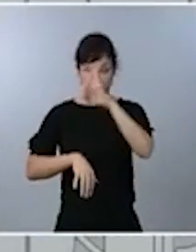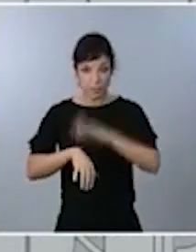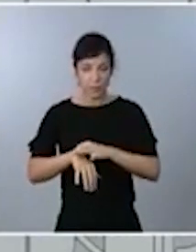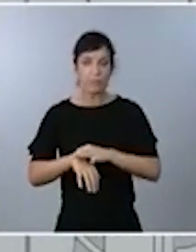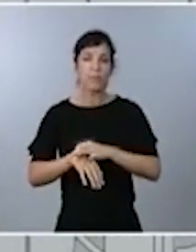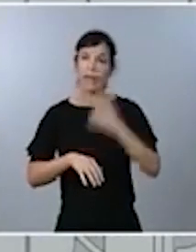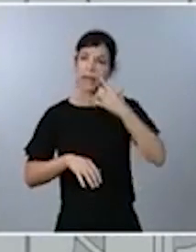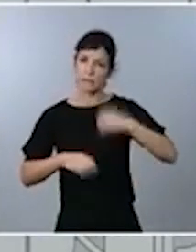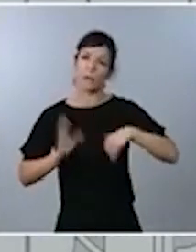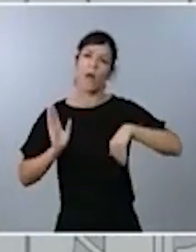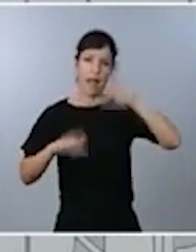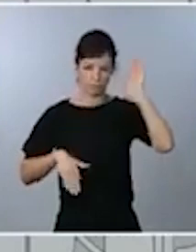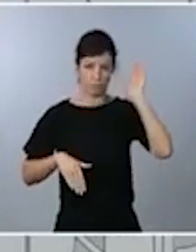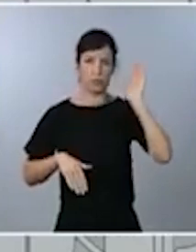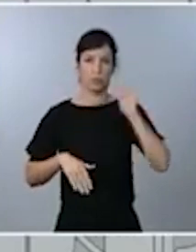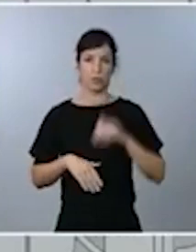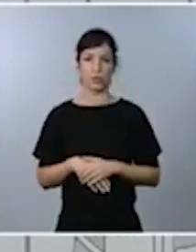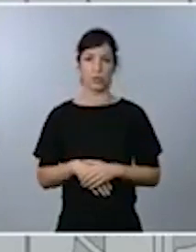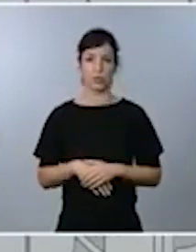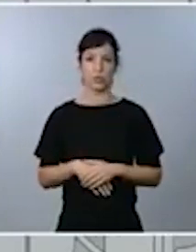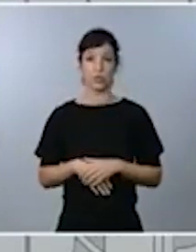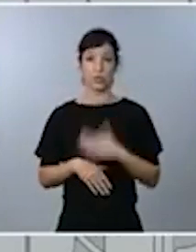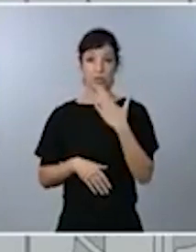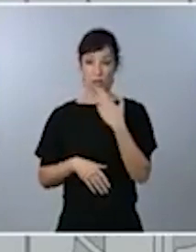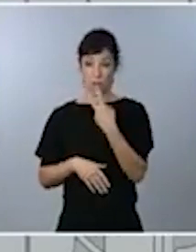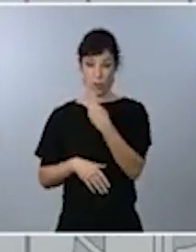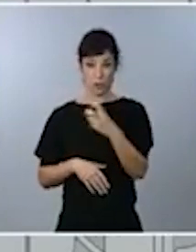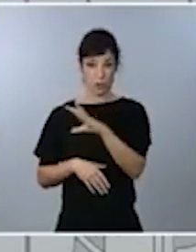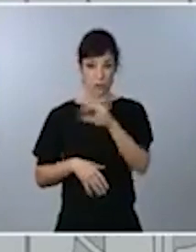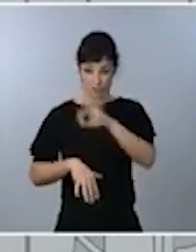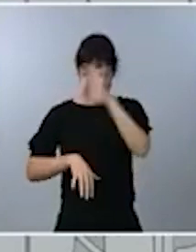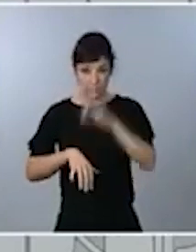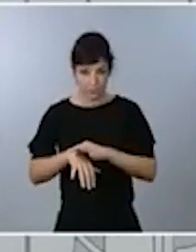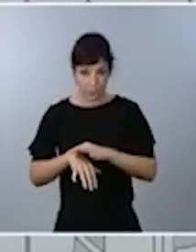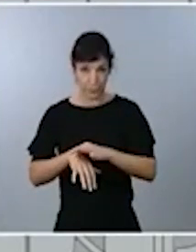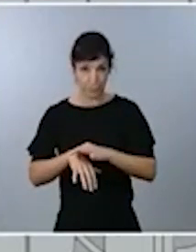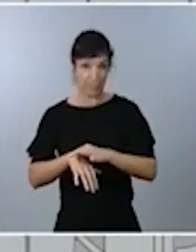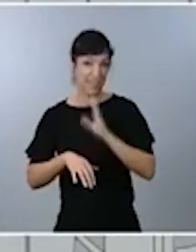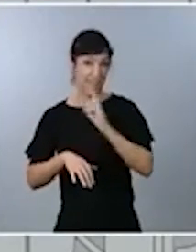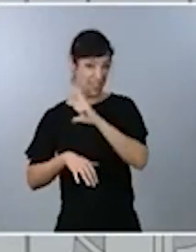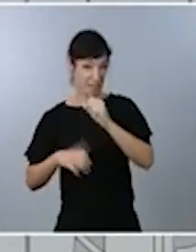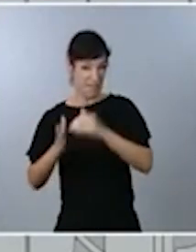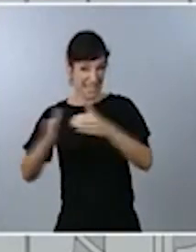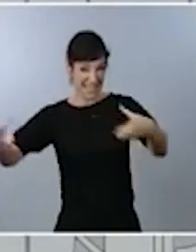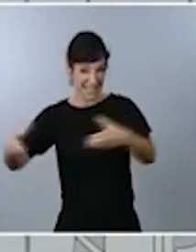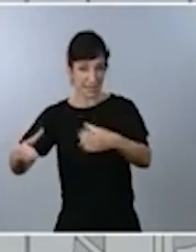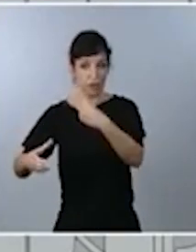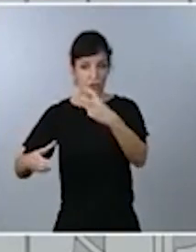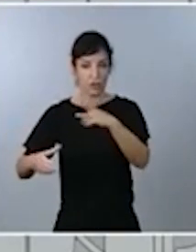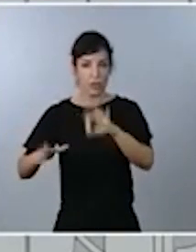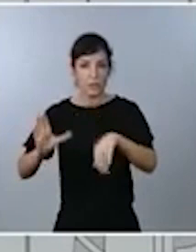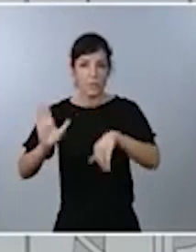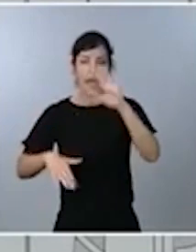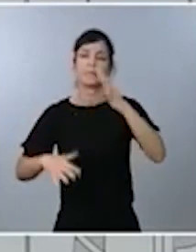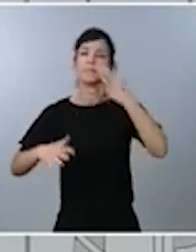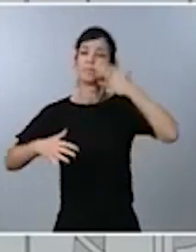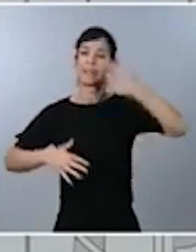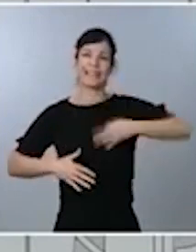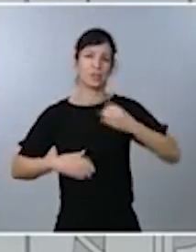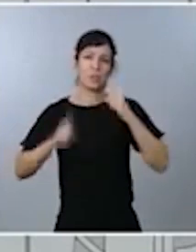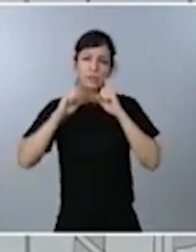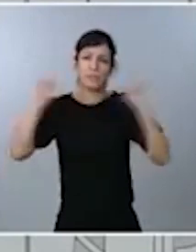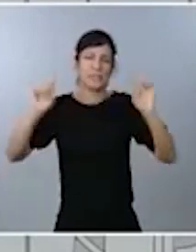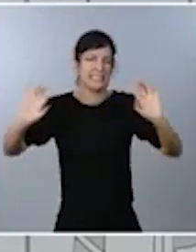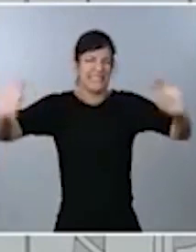y si la incidencia supera los 250 casos por cada 100.000 habitantes se considera de riesgo extremo.